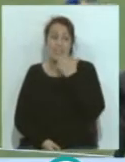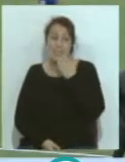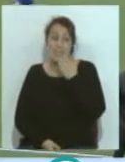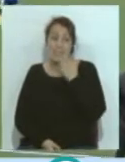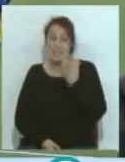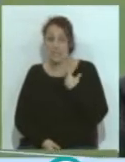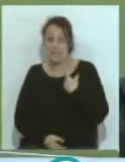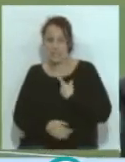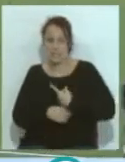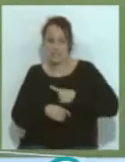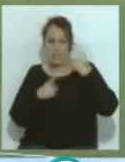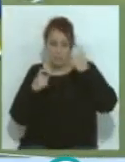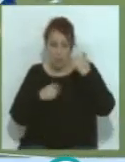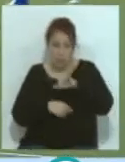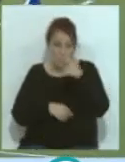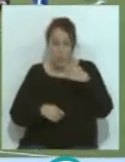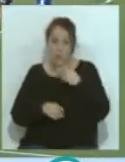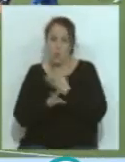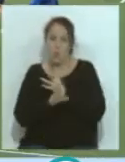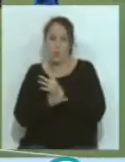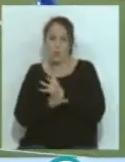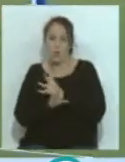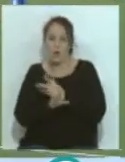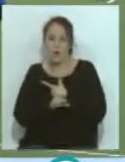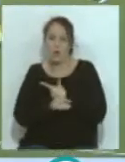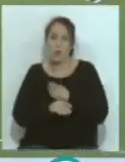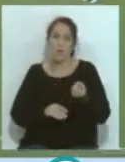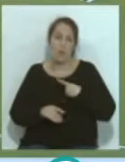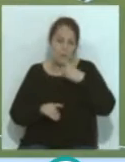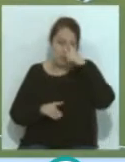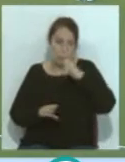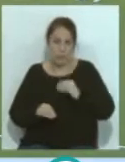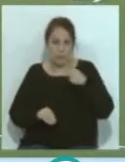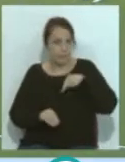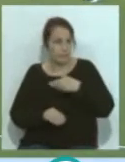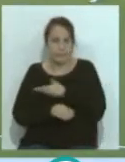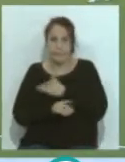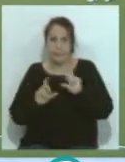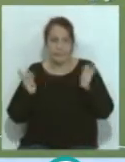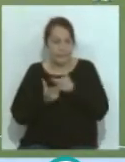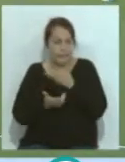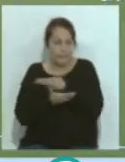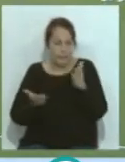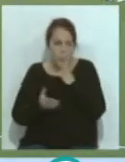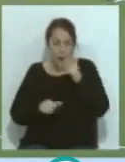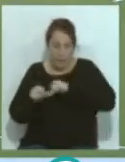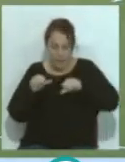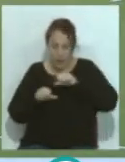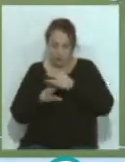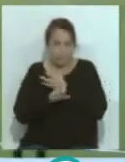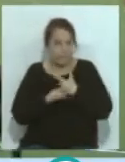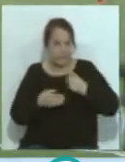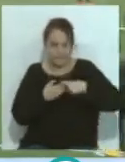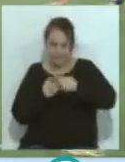puede romperse el jugador, con lo cual lo están intentando llevar a todos, pero no pasa en el Cádiz, pasa en todos los equipos porque en la Liga han jugado